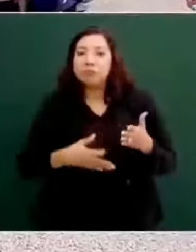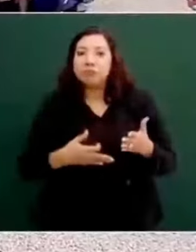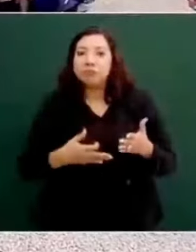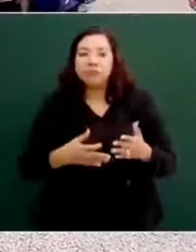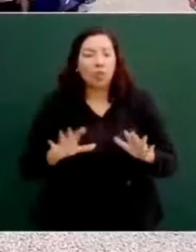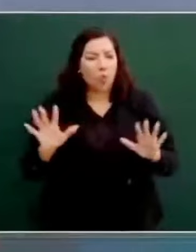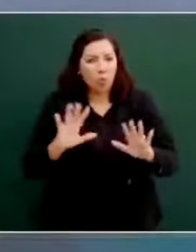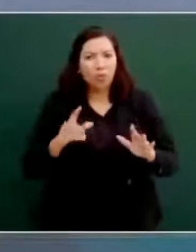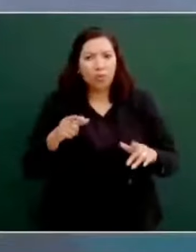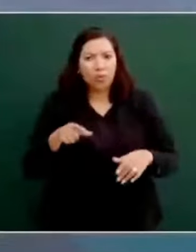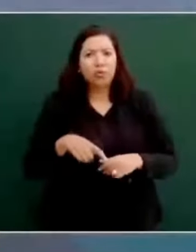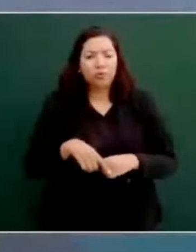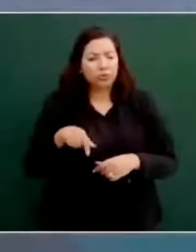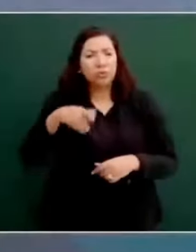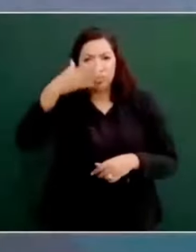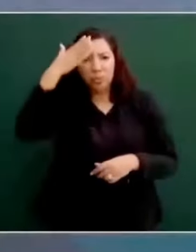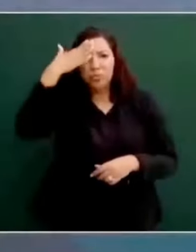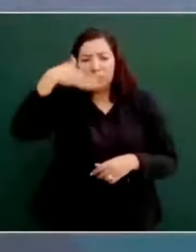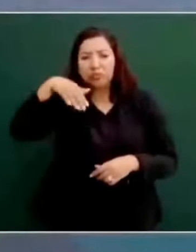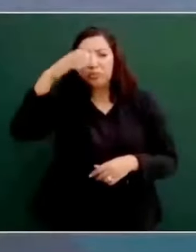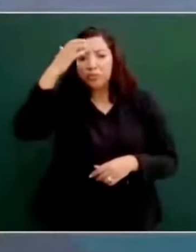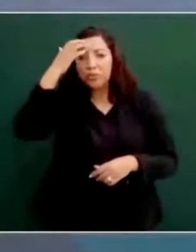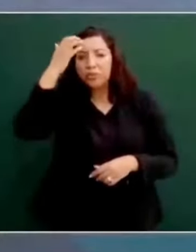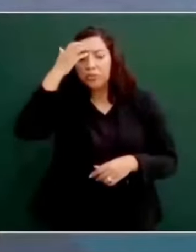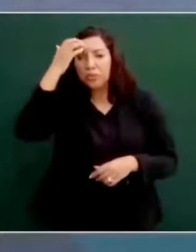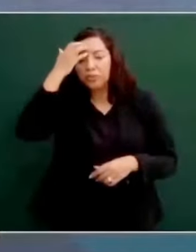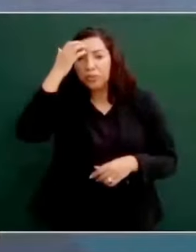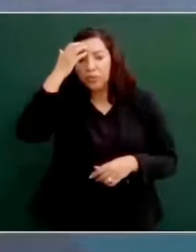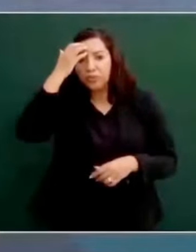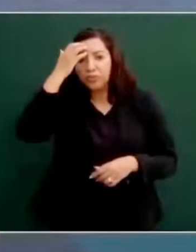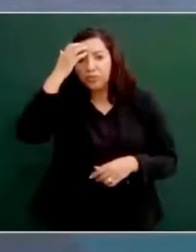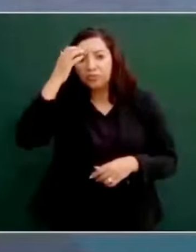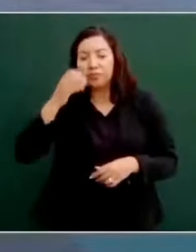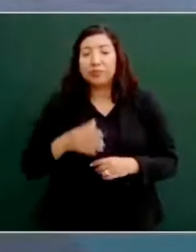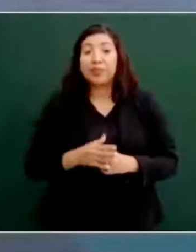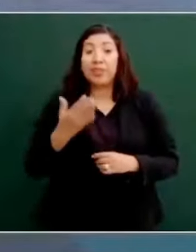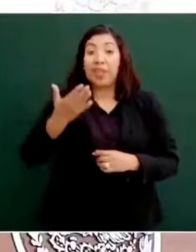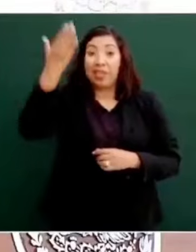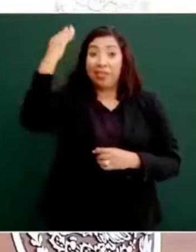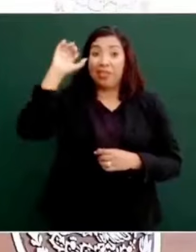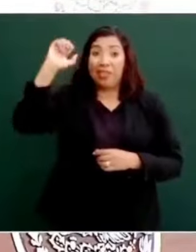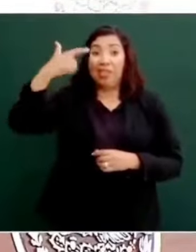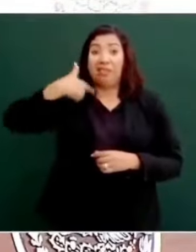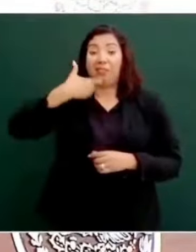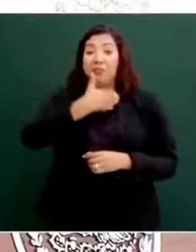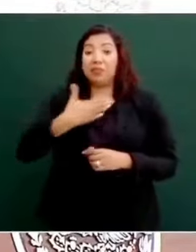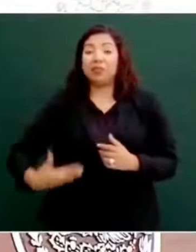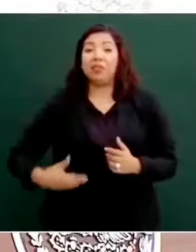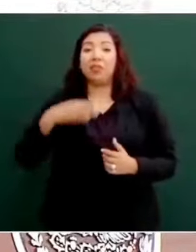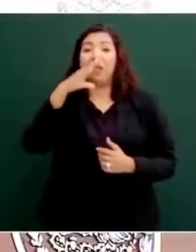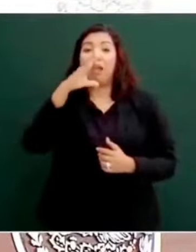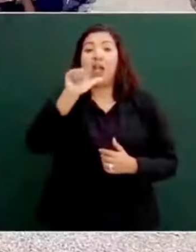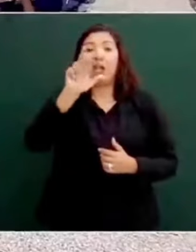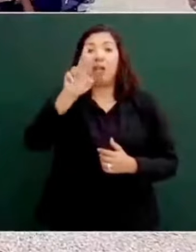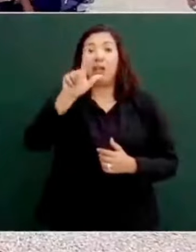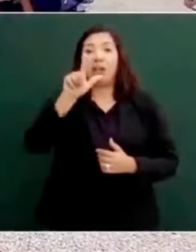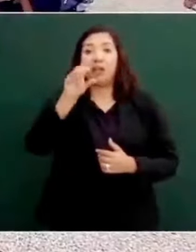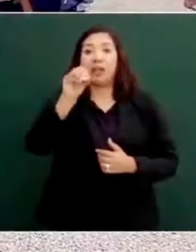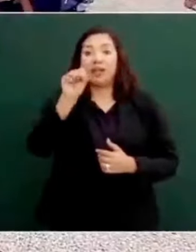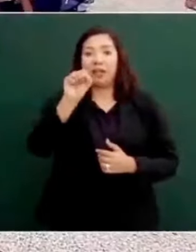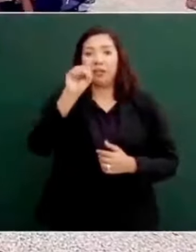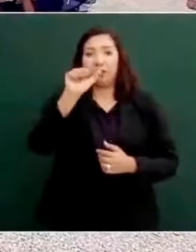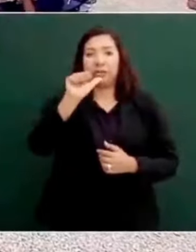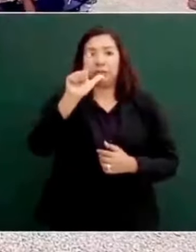enterado. O sea, fue un permiso que dio Carlos Salinas de Gortari. No, estoy totalmente